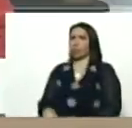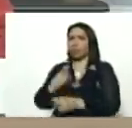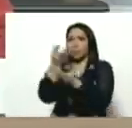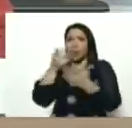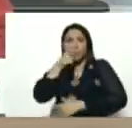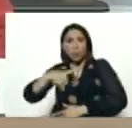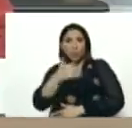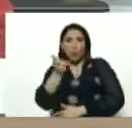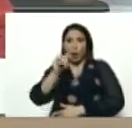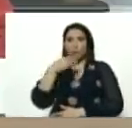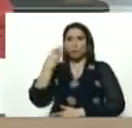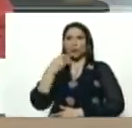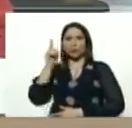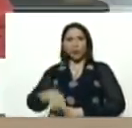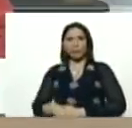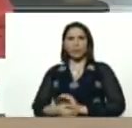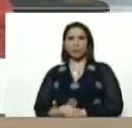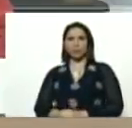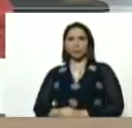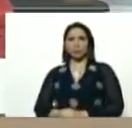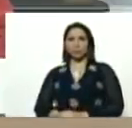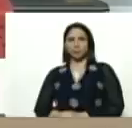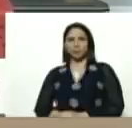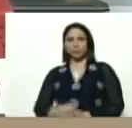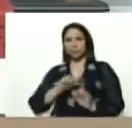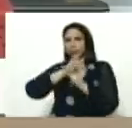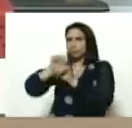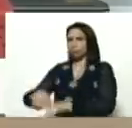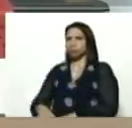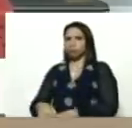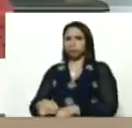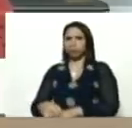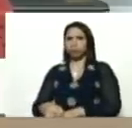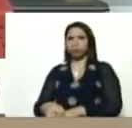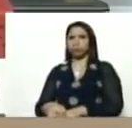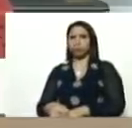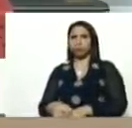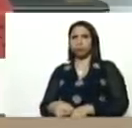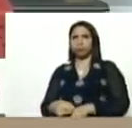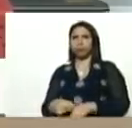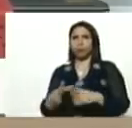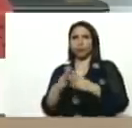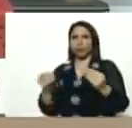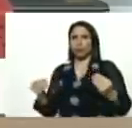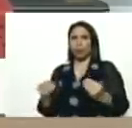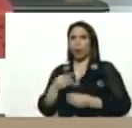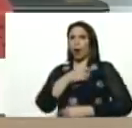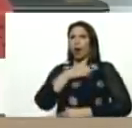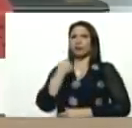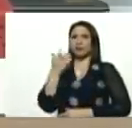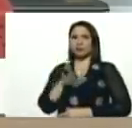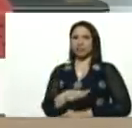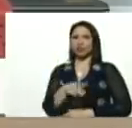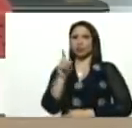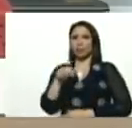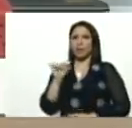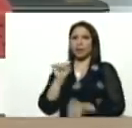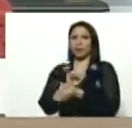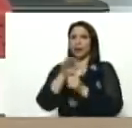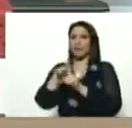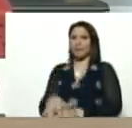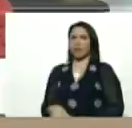pueblos, y la juventud, derribando, las estatuas de los colonialistas, de los asesinos, de los esclavistas,